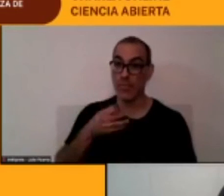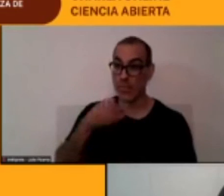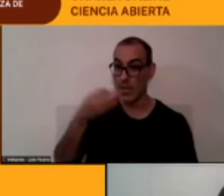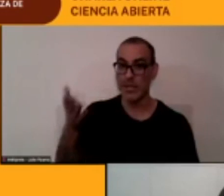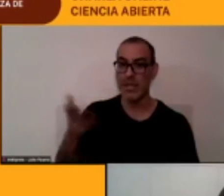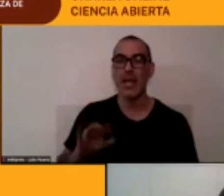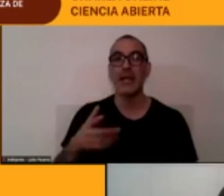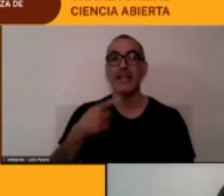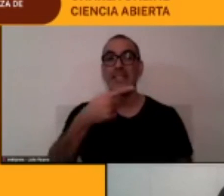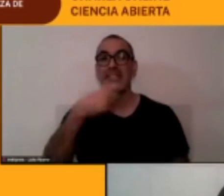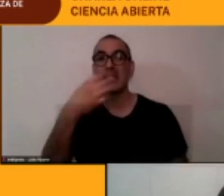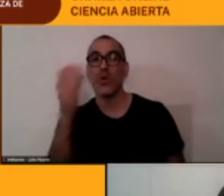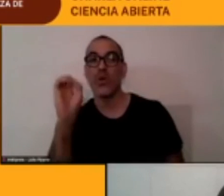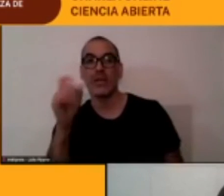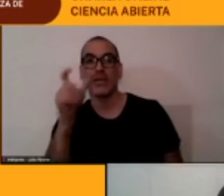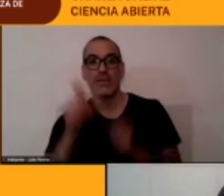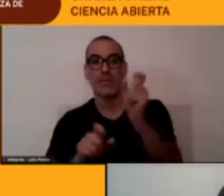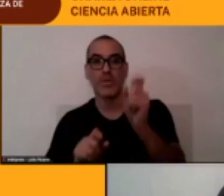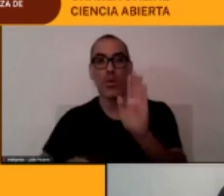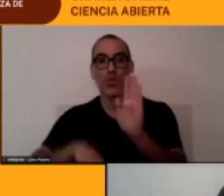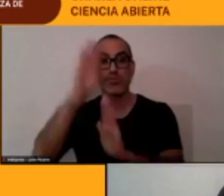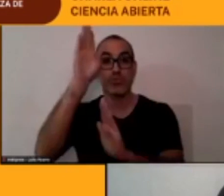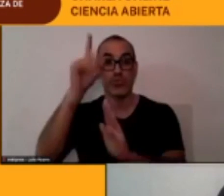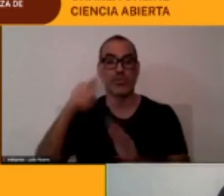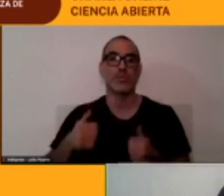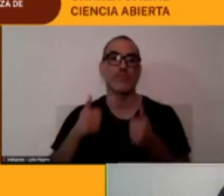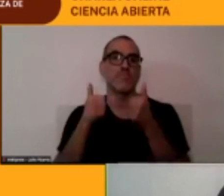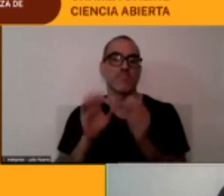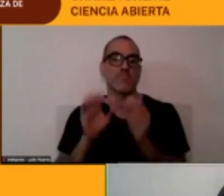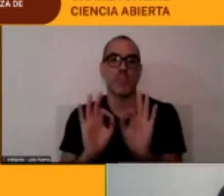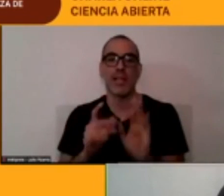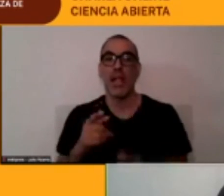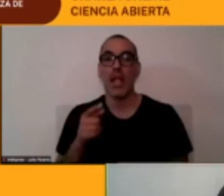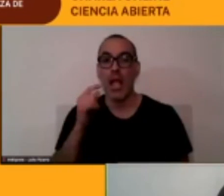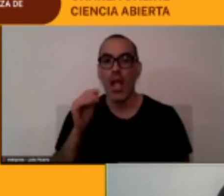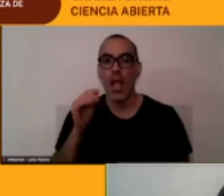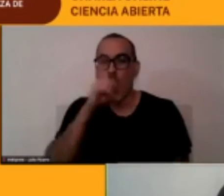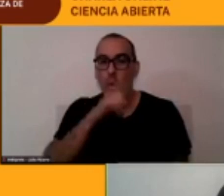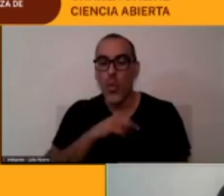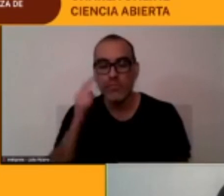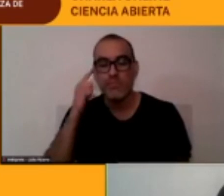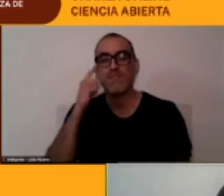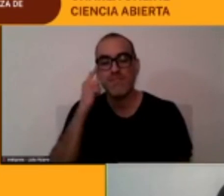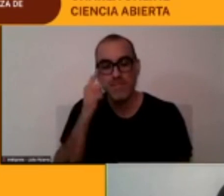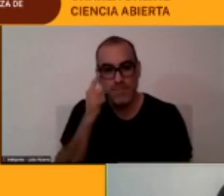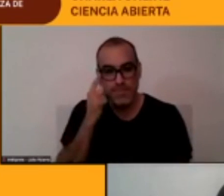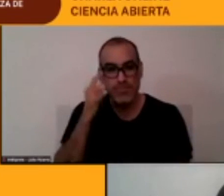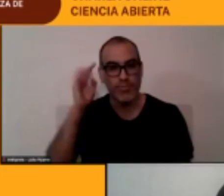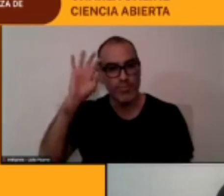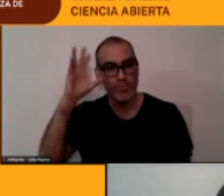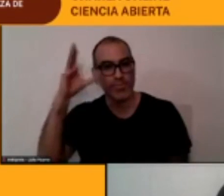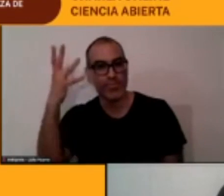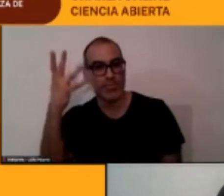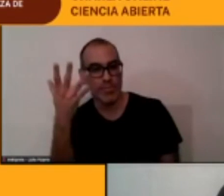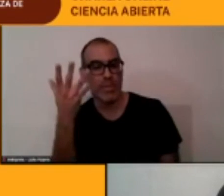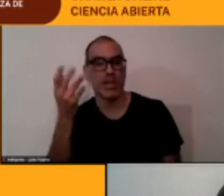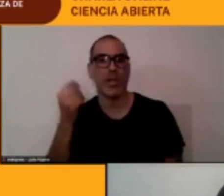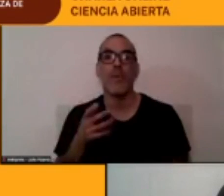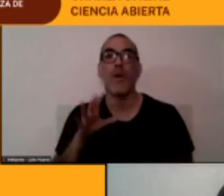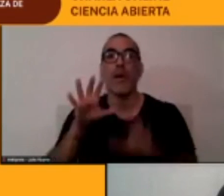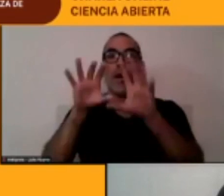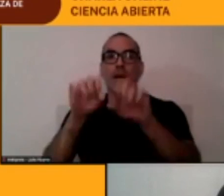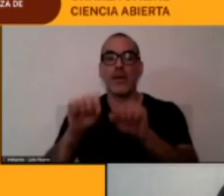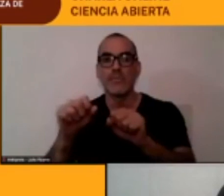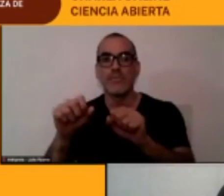que Elizabeth compártenos algunas reflexiones también sobre la importancia de este trabajo y de apropiarse o reapropiarse